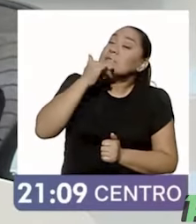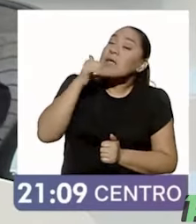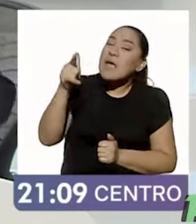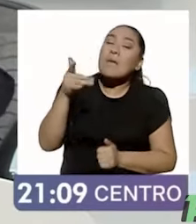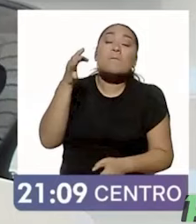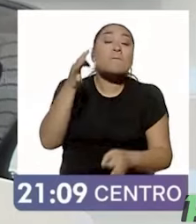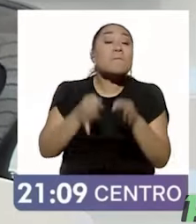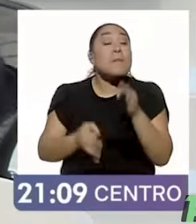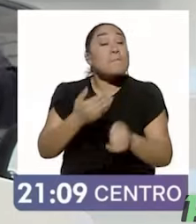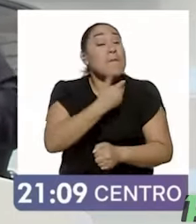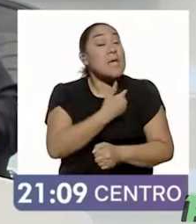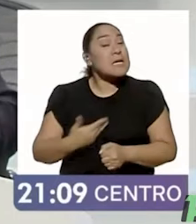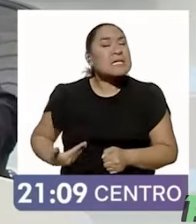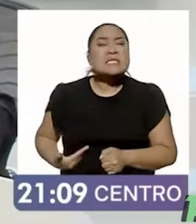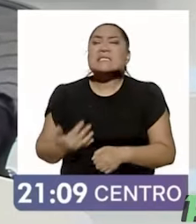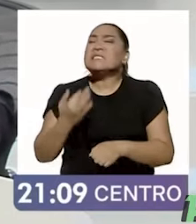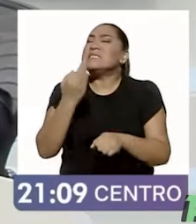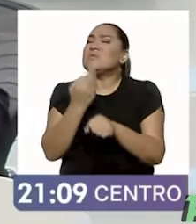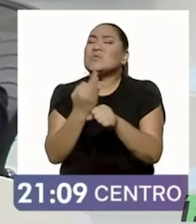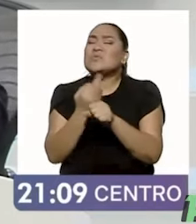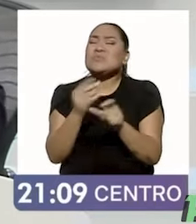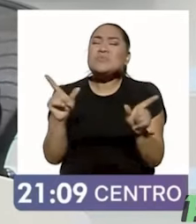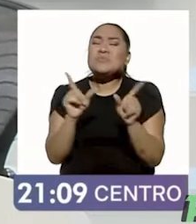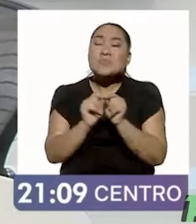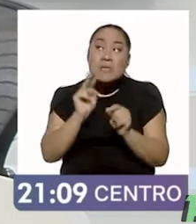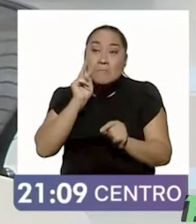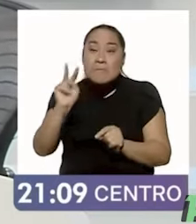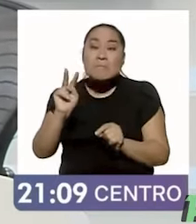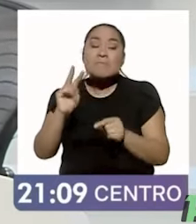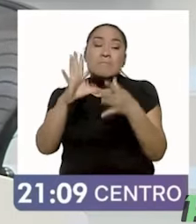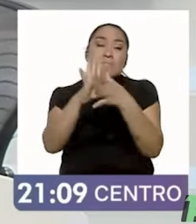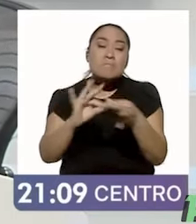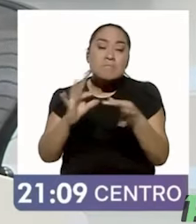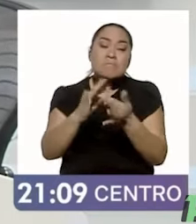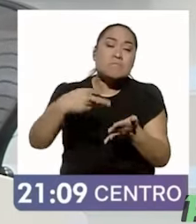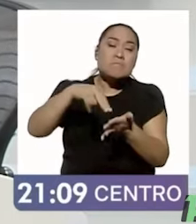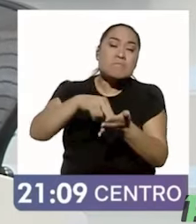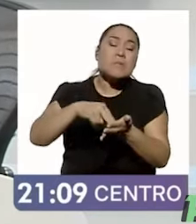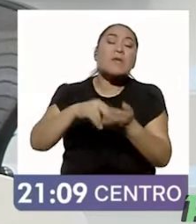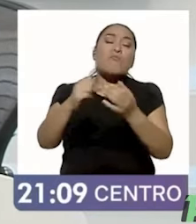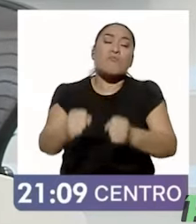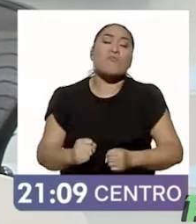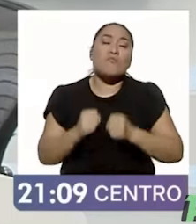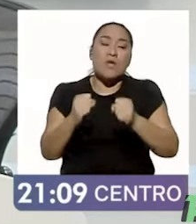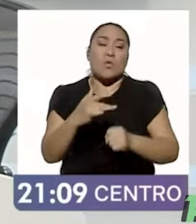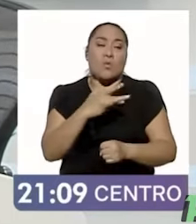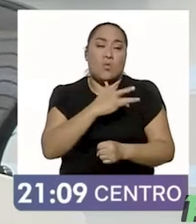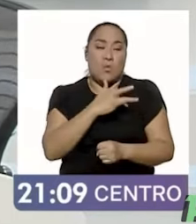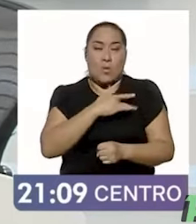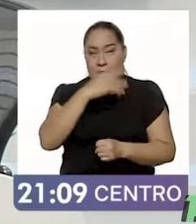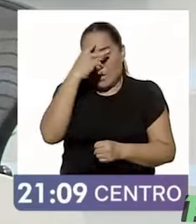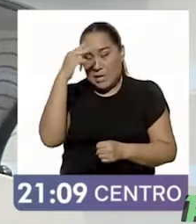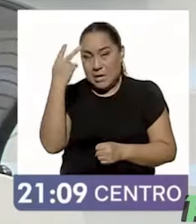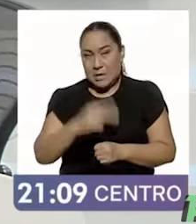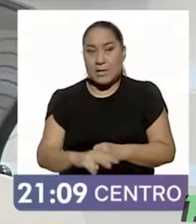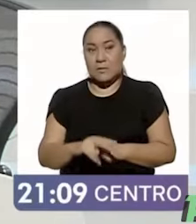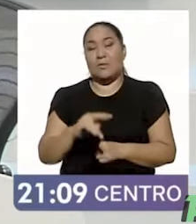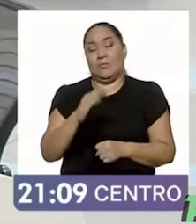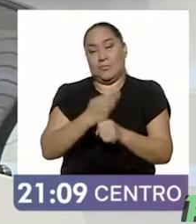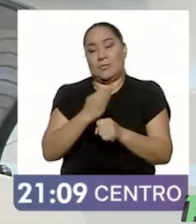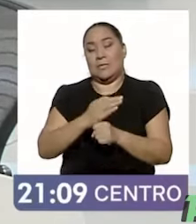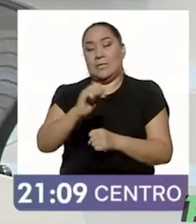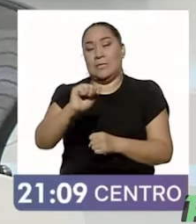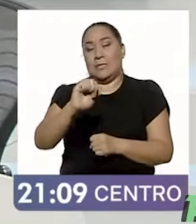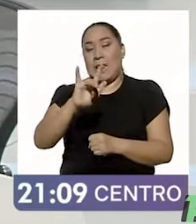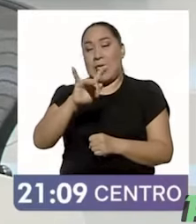rápidamente a un mensaje del Frente Opósito, de la coalición Fuerza y Corazón por México, Alejandro Moreno. Vamos a ver rápidamente. Ahí está